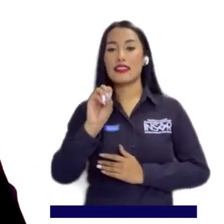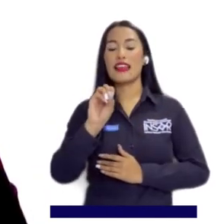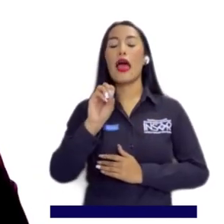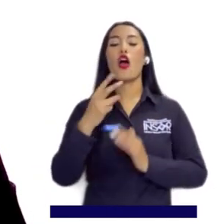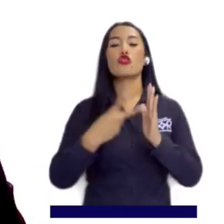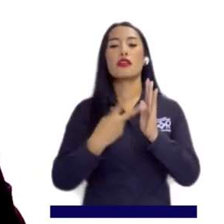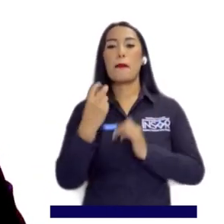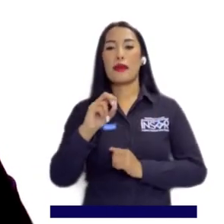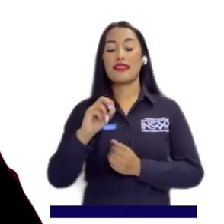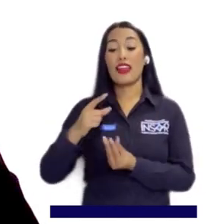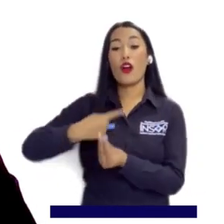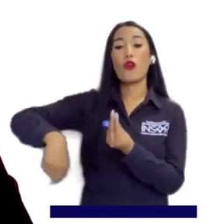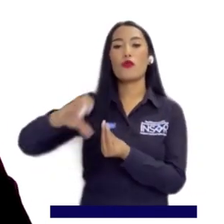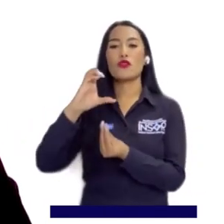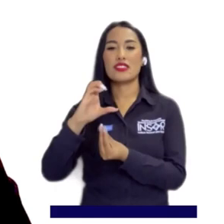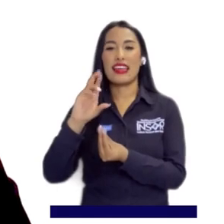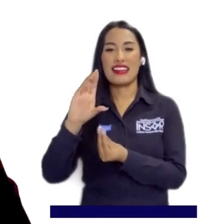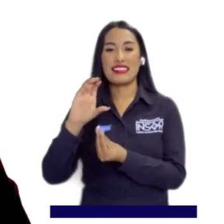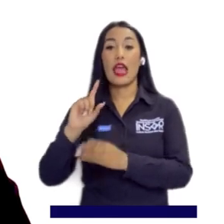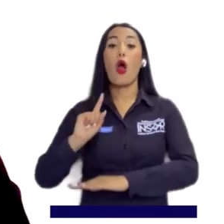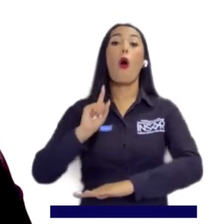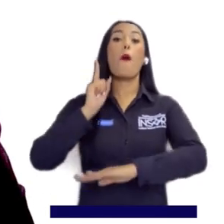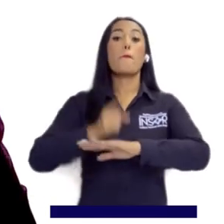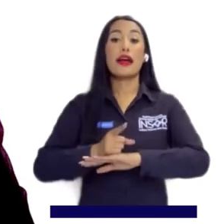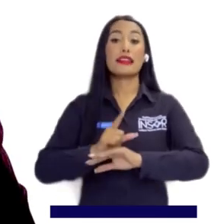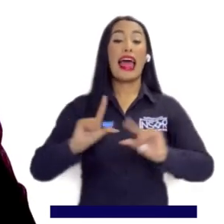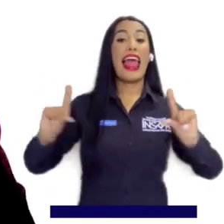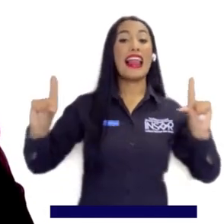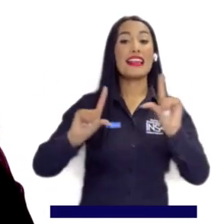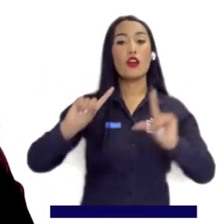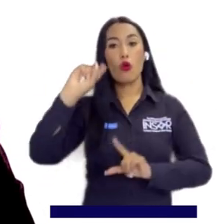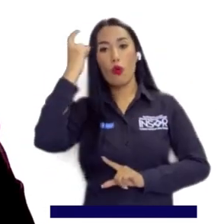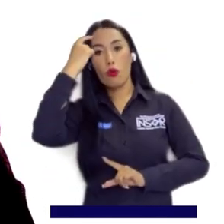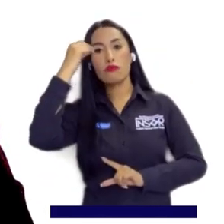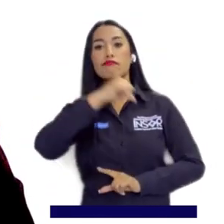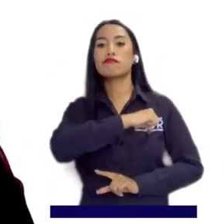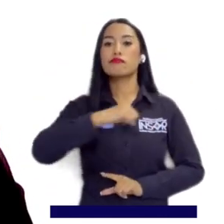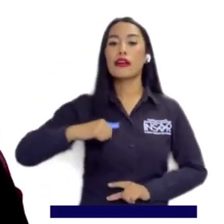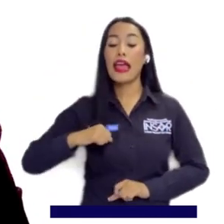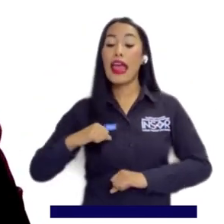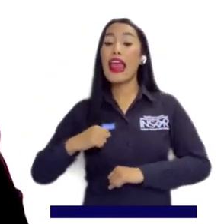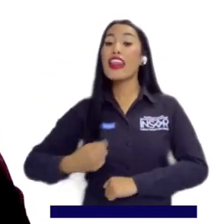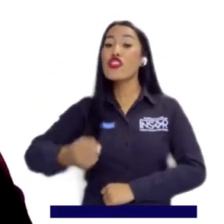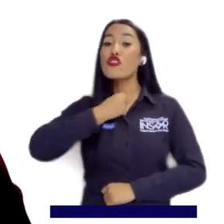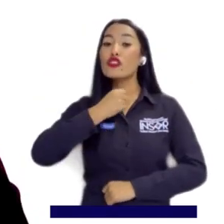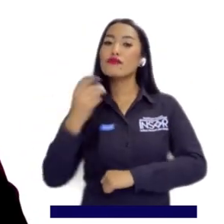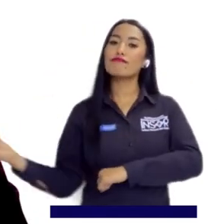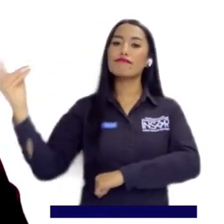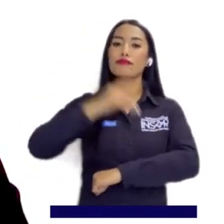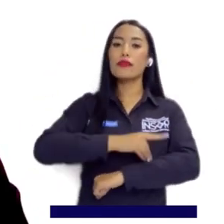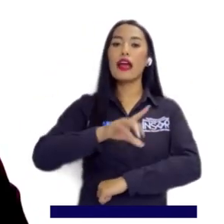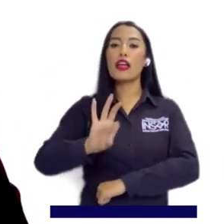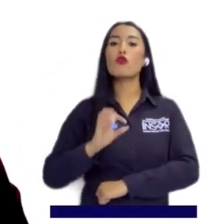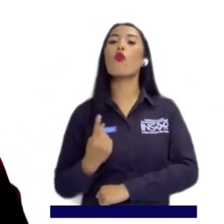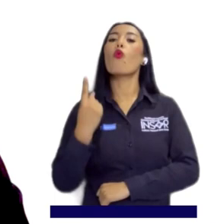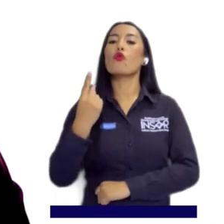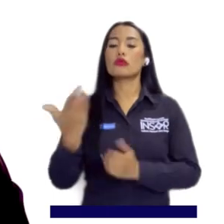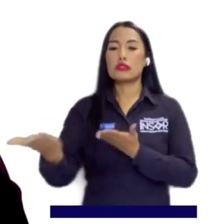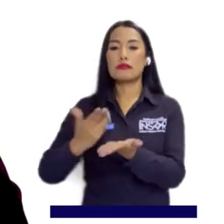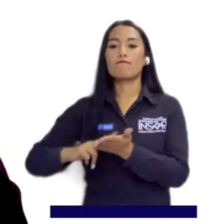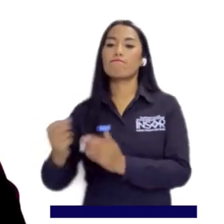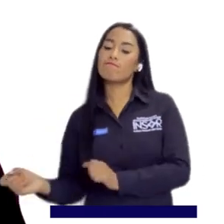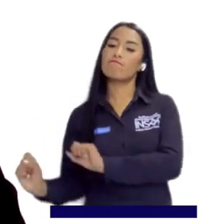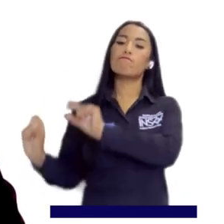2020, junto con la Comisión de Regulación de Comunicaciones, que obliga a los canales públicos y privados, en al menos una emisión de noticias al día,